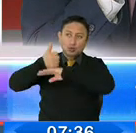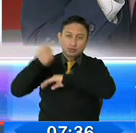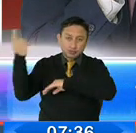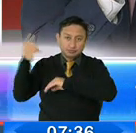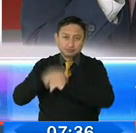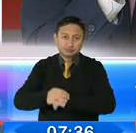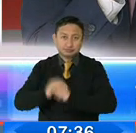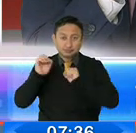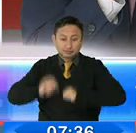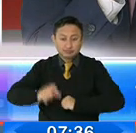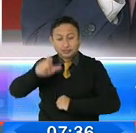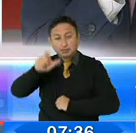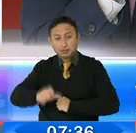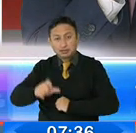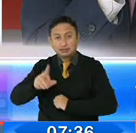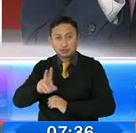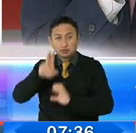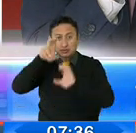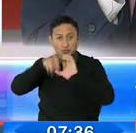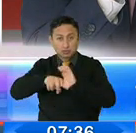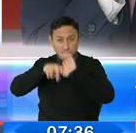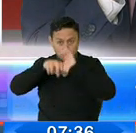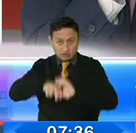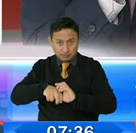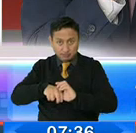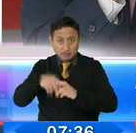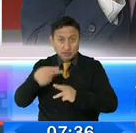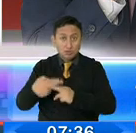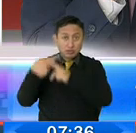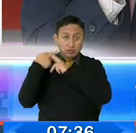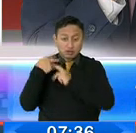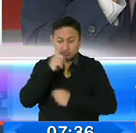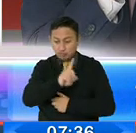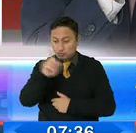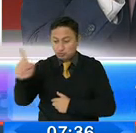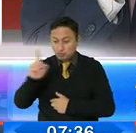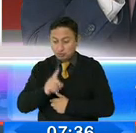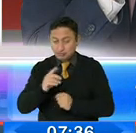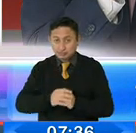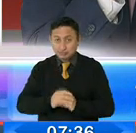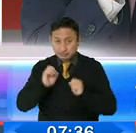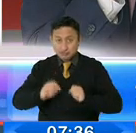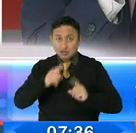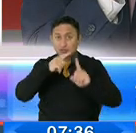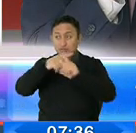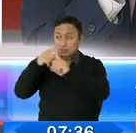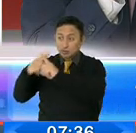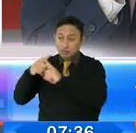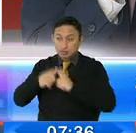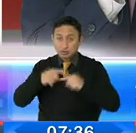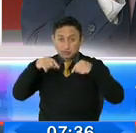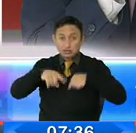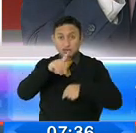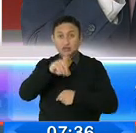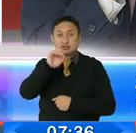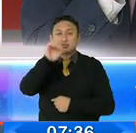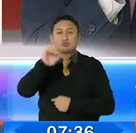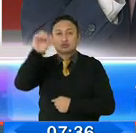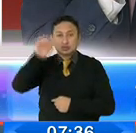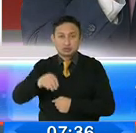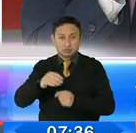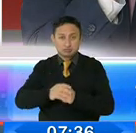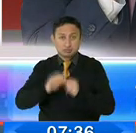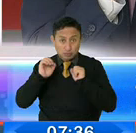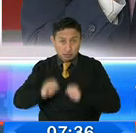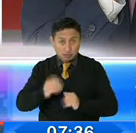responsabilidad del, del usuario. Solo con, con la sumatoria de estas responsabilidades individuales vamos a tener